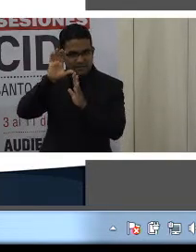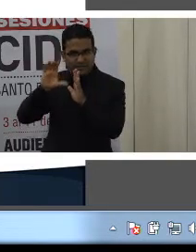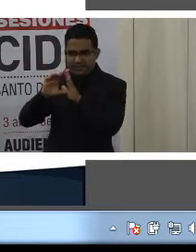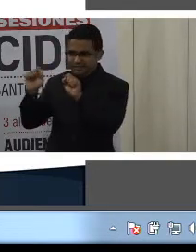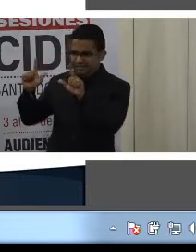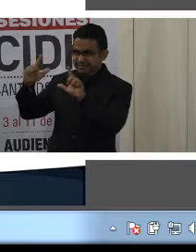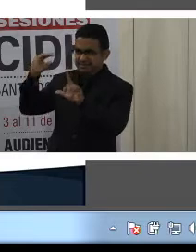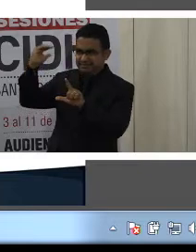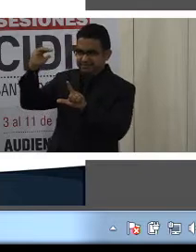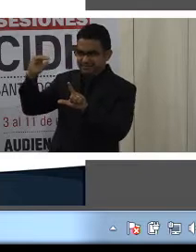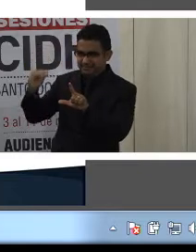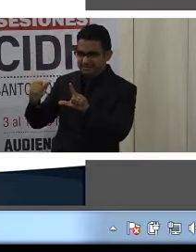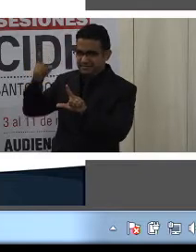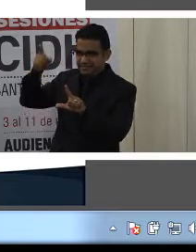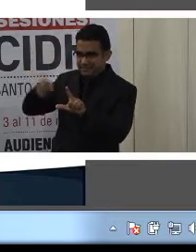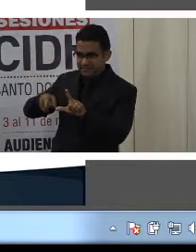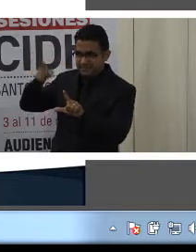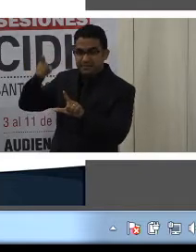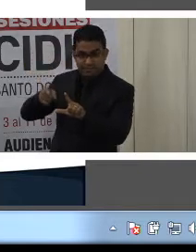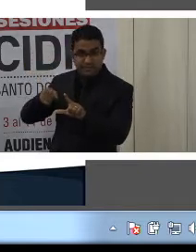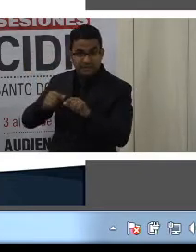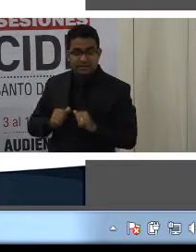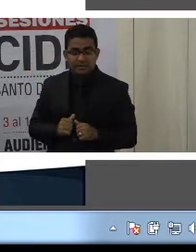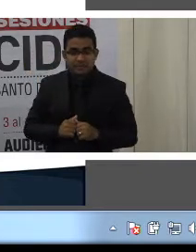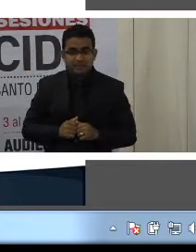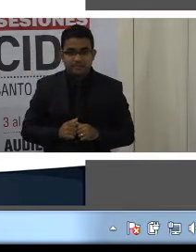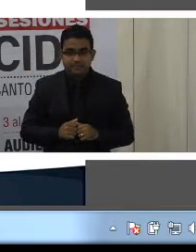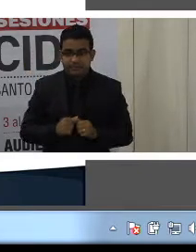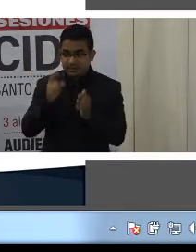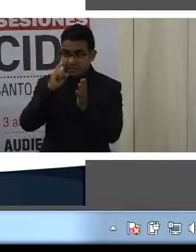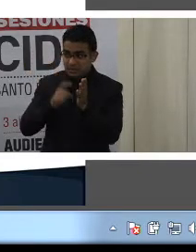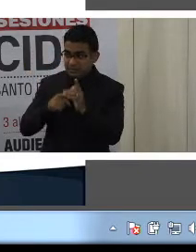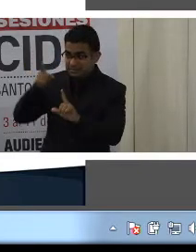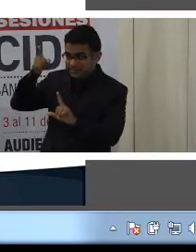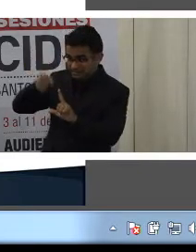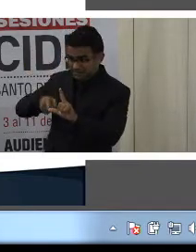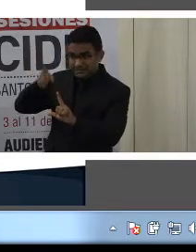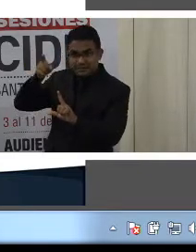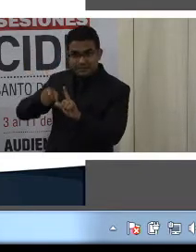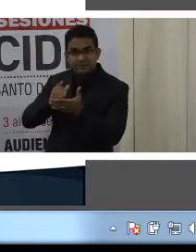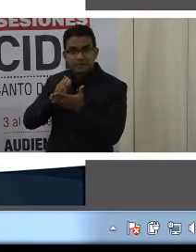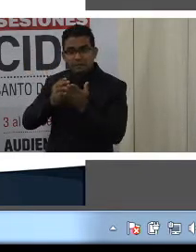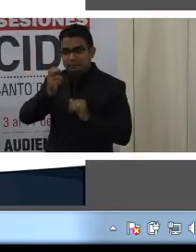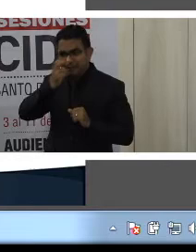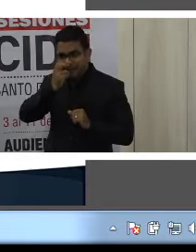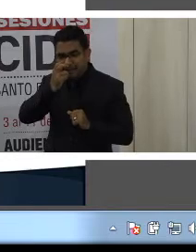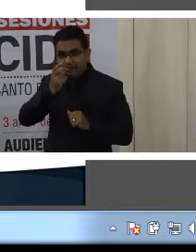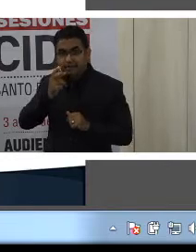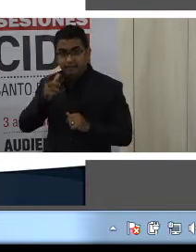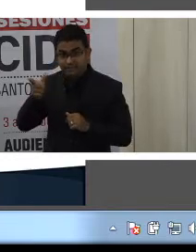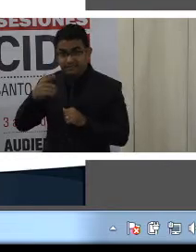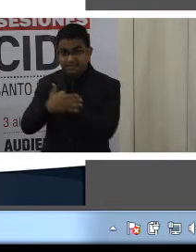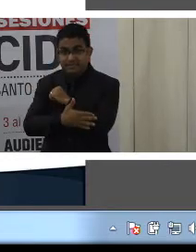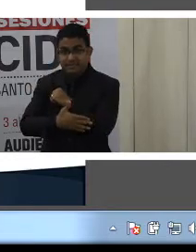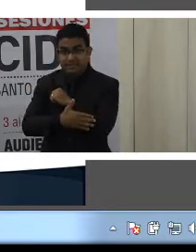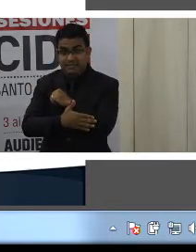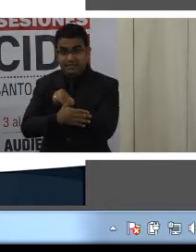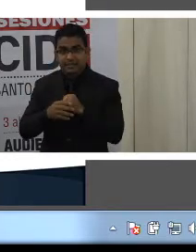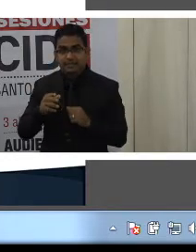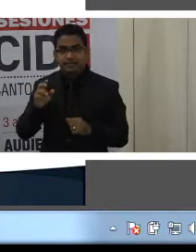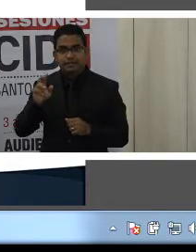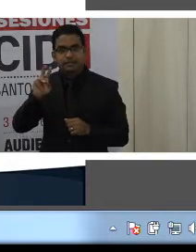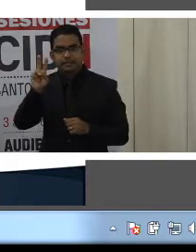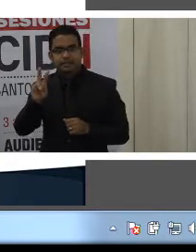desagregados. A partir de esta realidad, el Estado venezolano ha venido tomando un conjunto de medidas